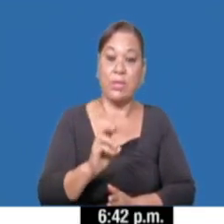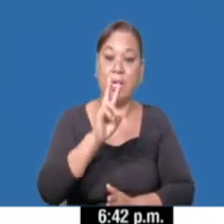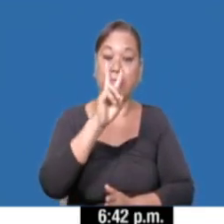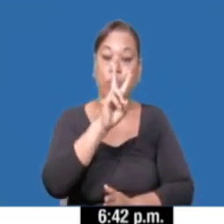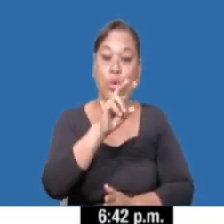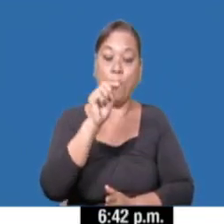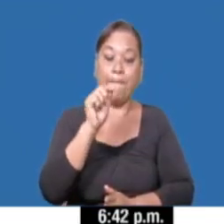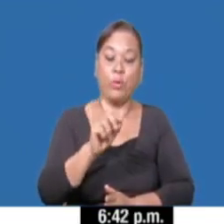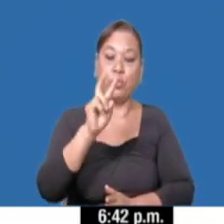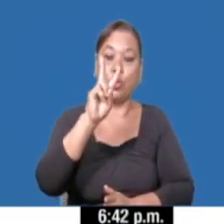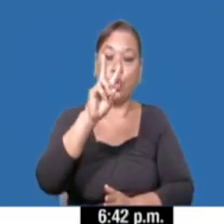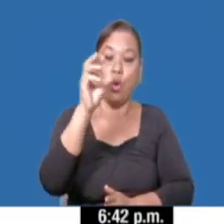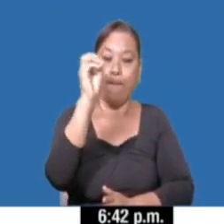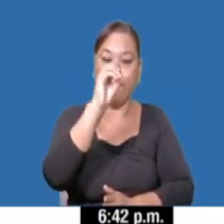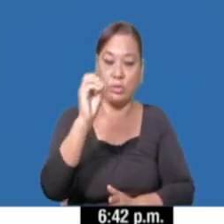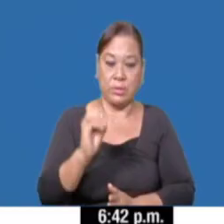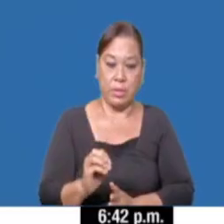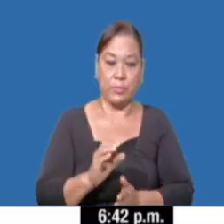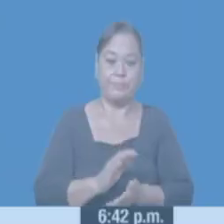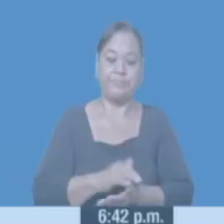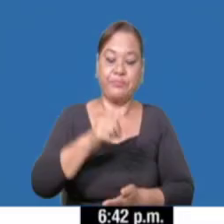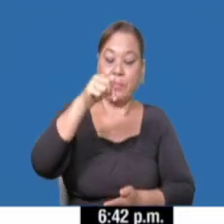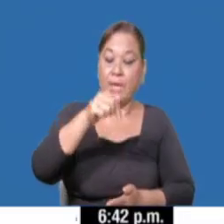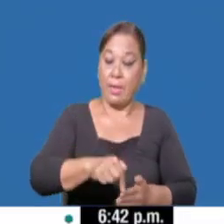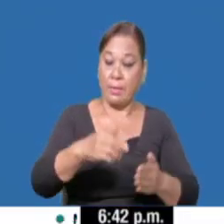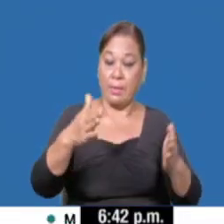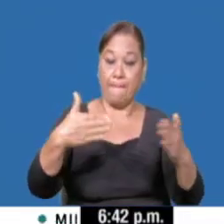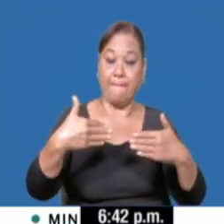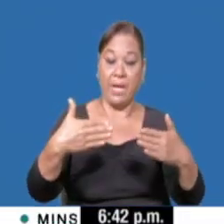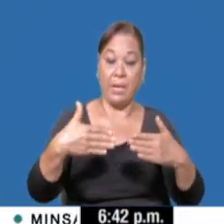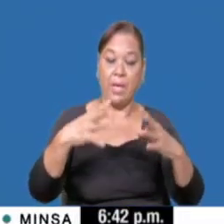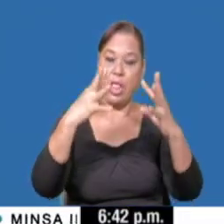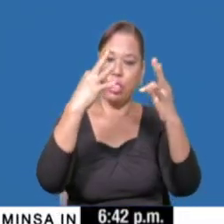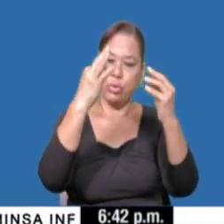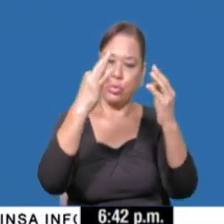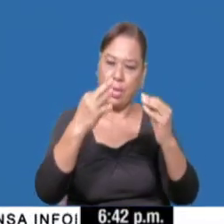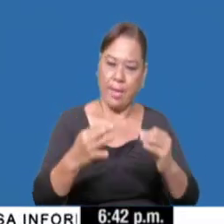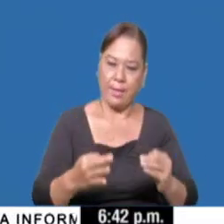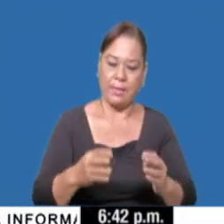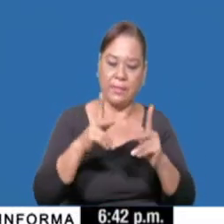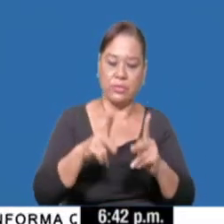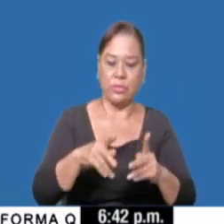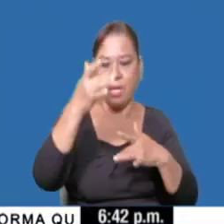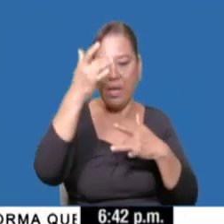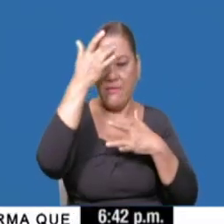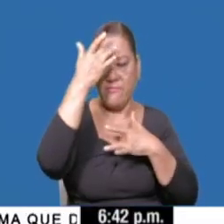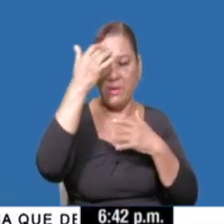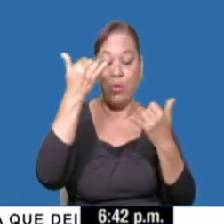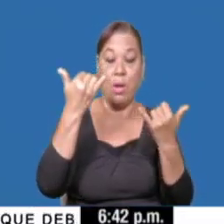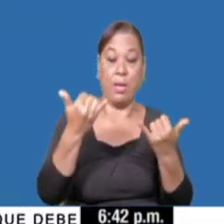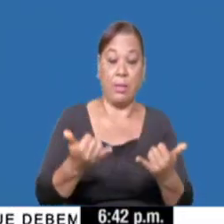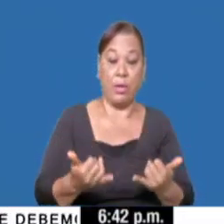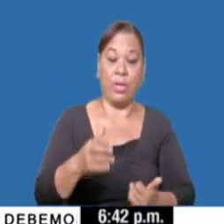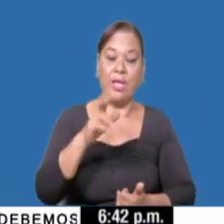.2%. En nuestro país, el total de casos confirmados a la fecha,